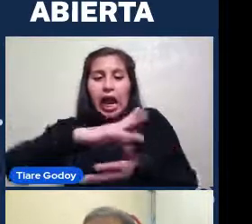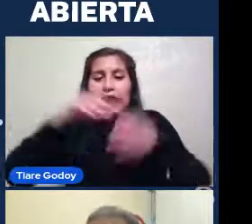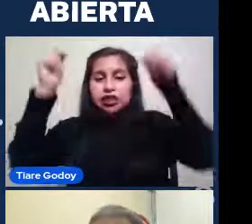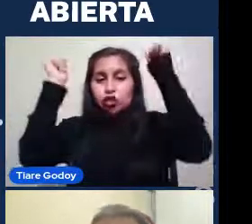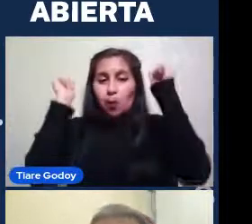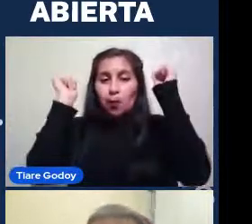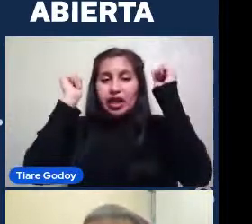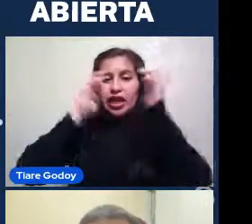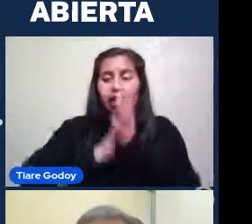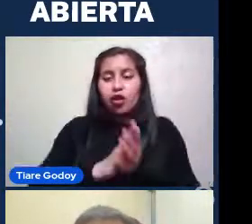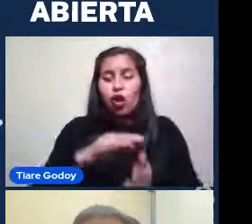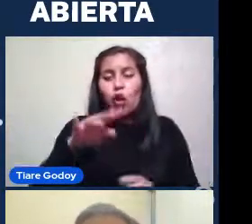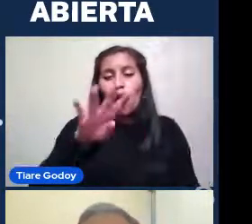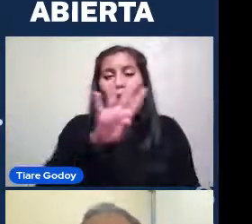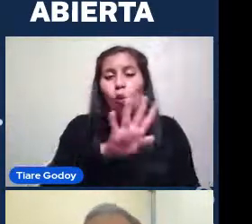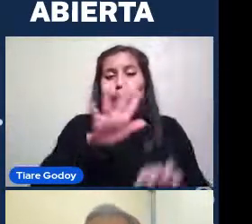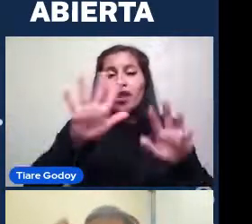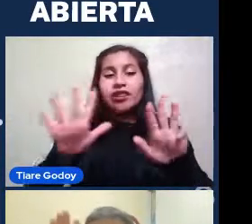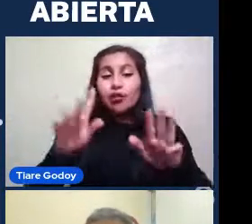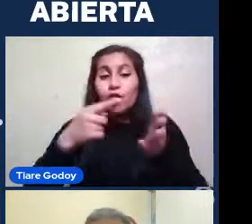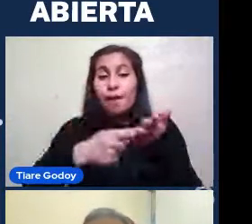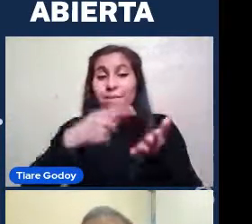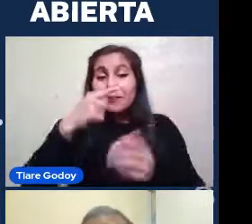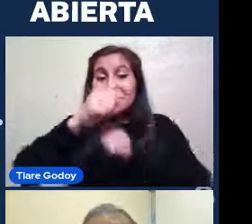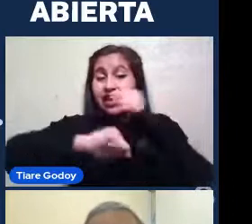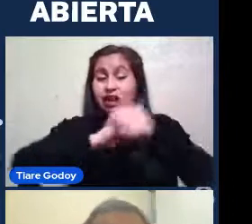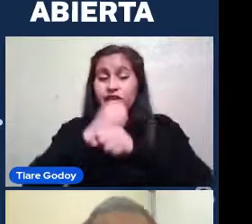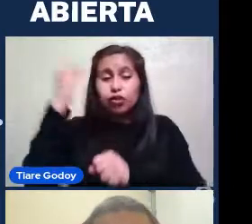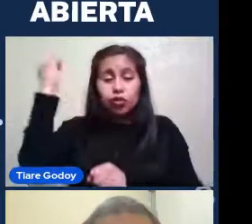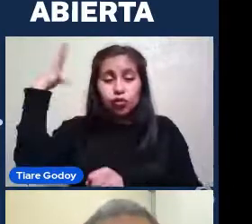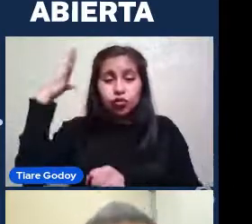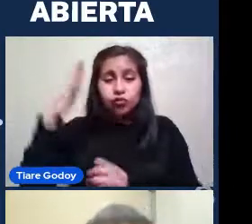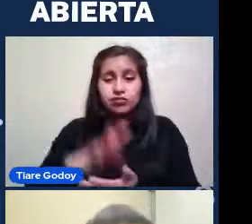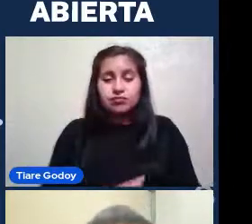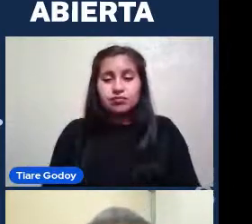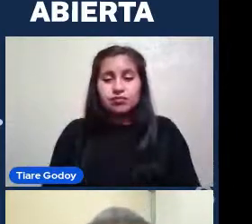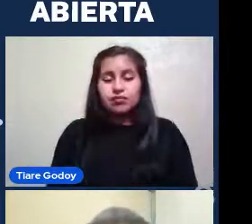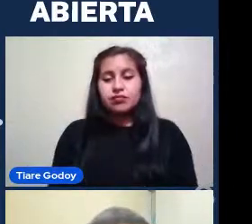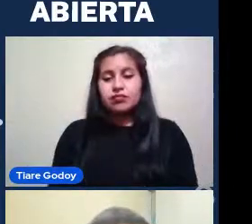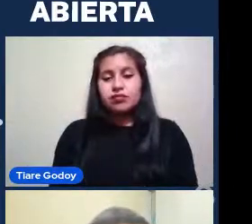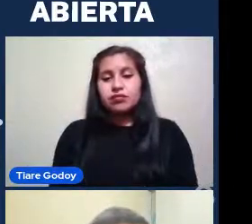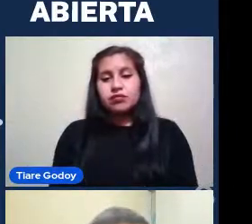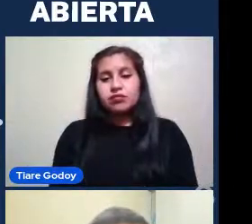luz La primera galaxia Que vimos Es apenas un puntito Ya perdido En la distancia